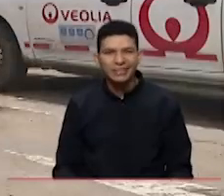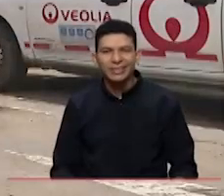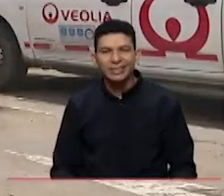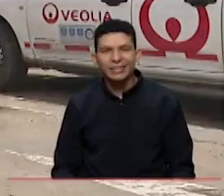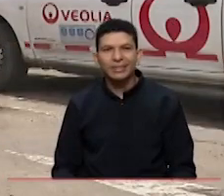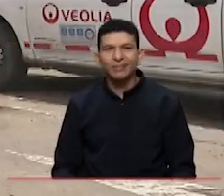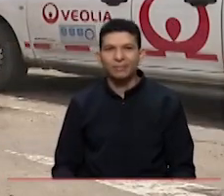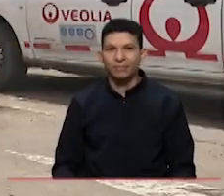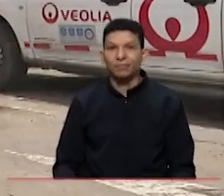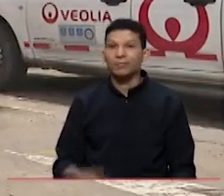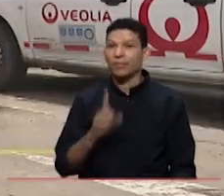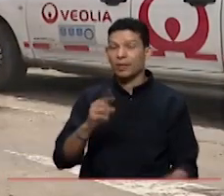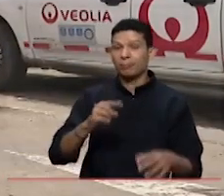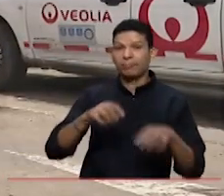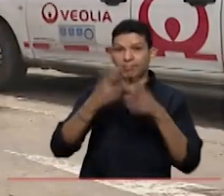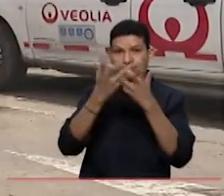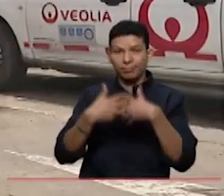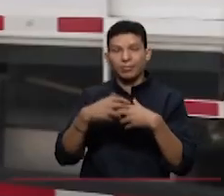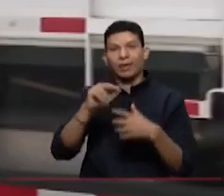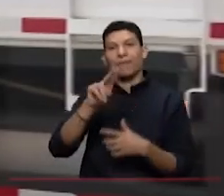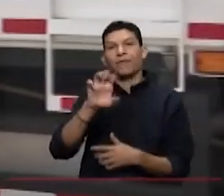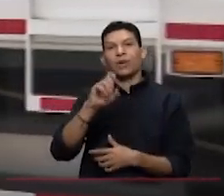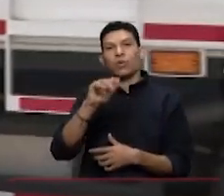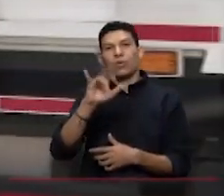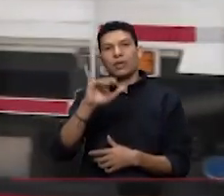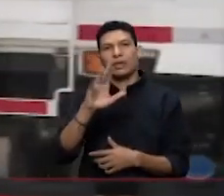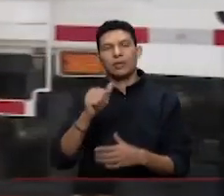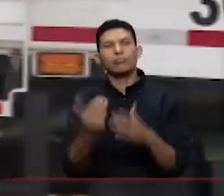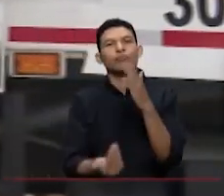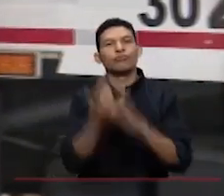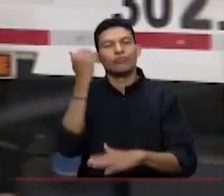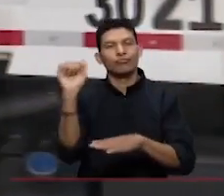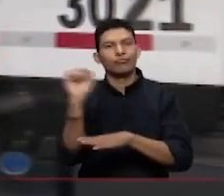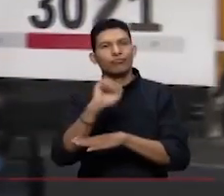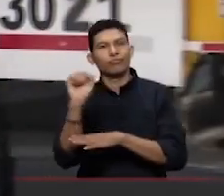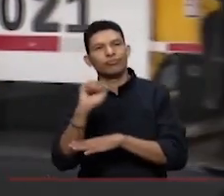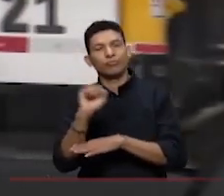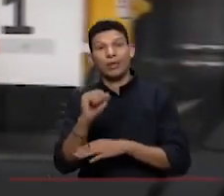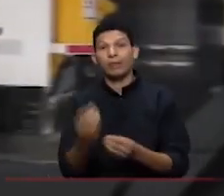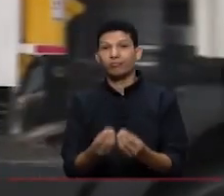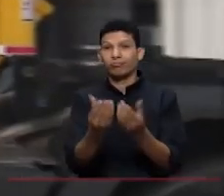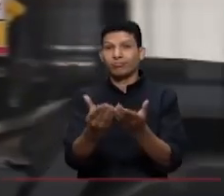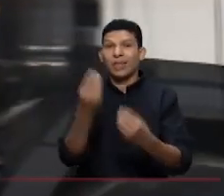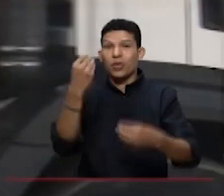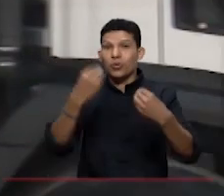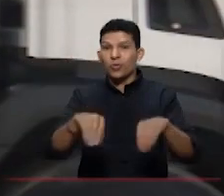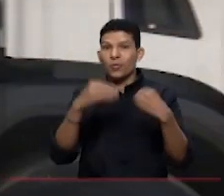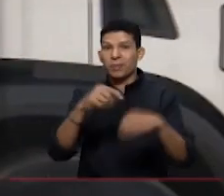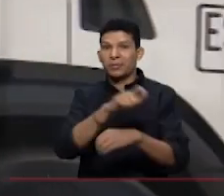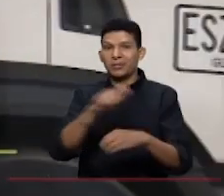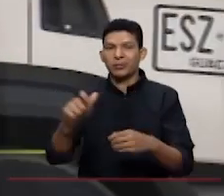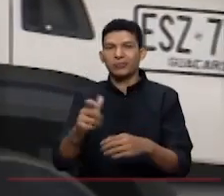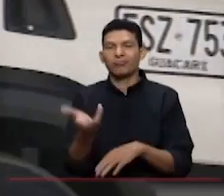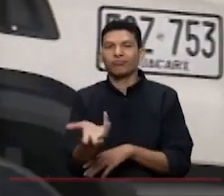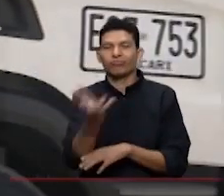La empresa de recolección de residuos sólidos de eolia renovó su parque automotor al poner al servicio de los tulueños un vehículo recolector amigable